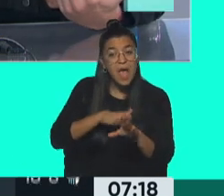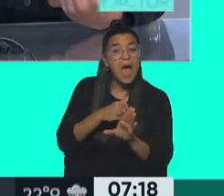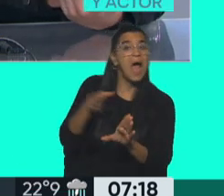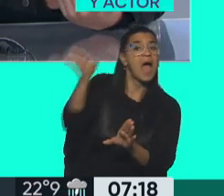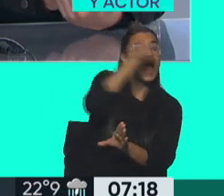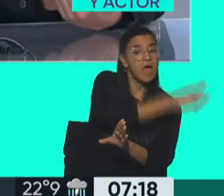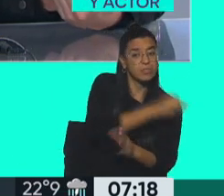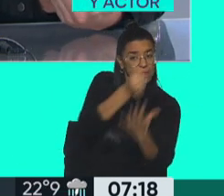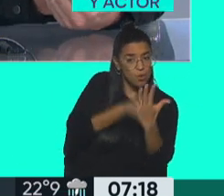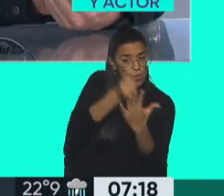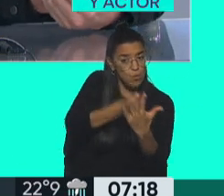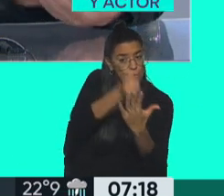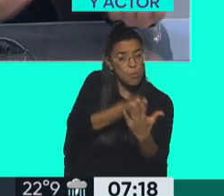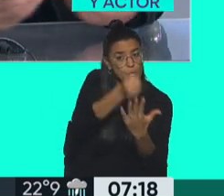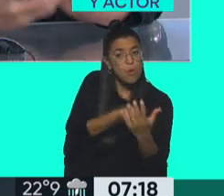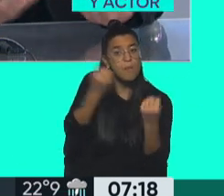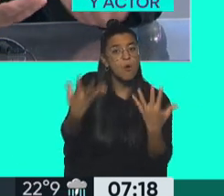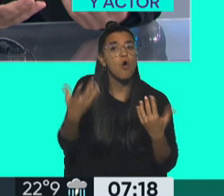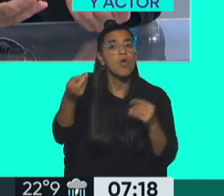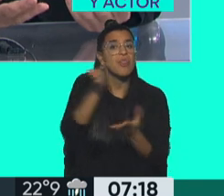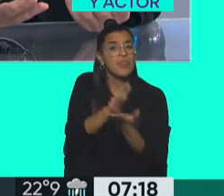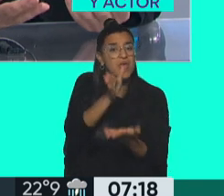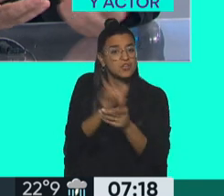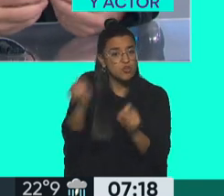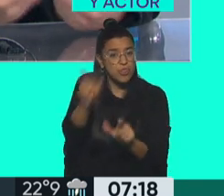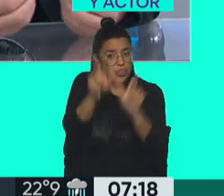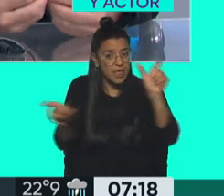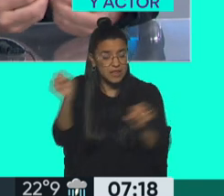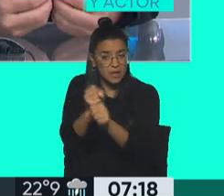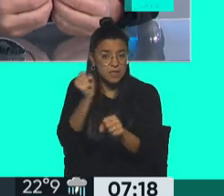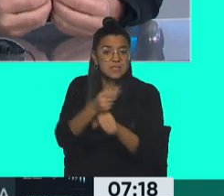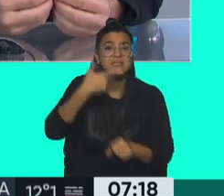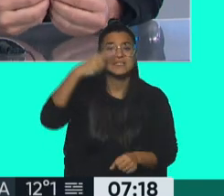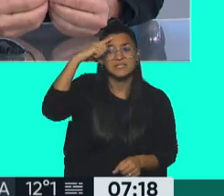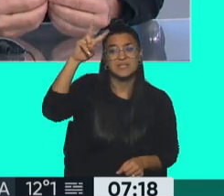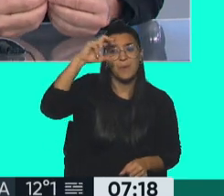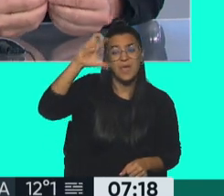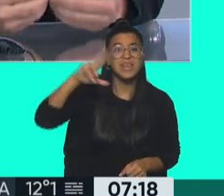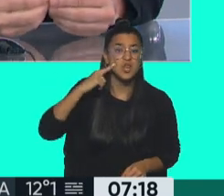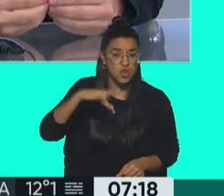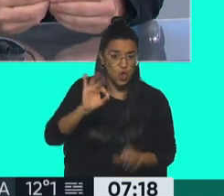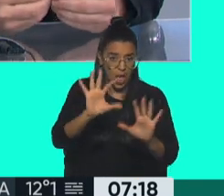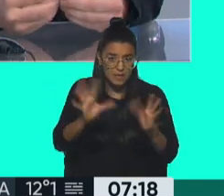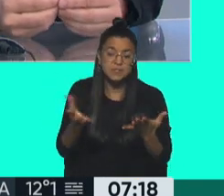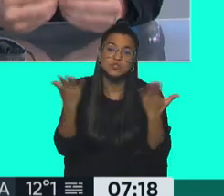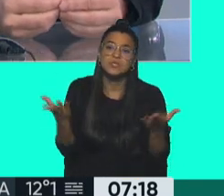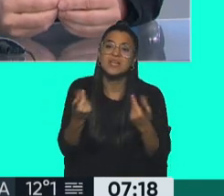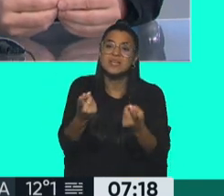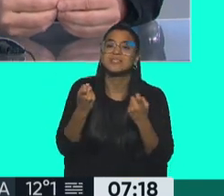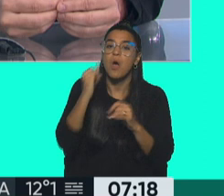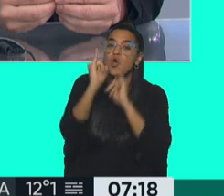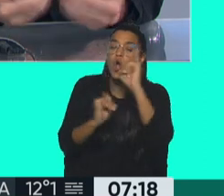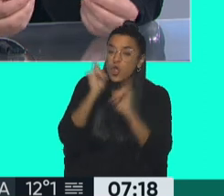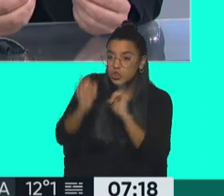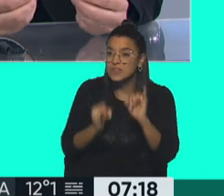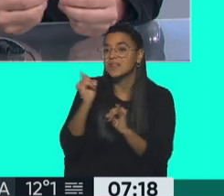empezó a pelear por la lucha y los derechos de los trabajadores. Severino en esa línea. Entonces necesitaba contar una obra